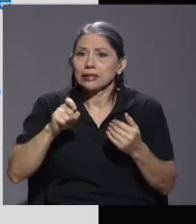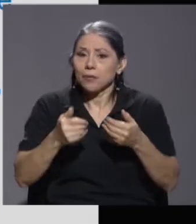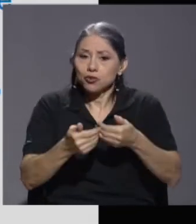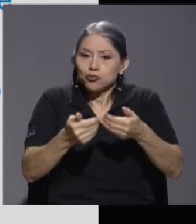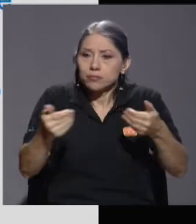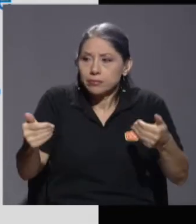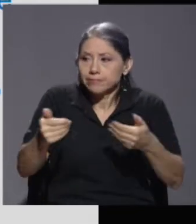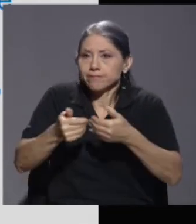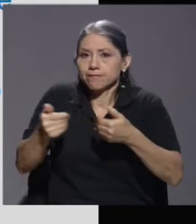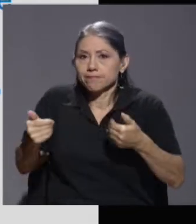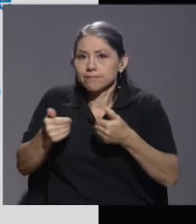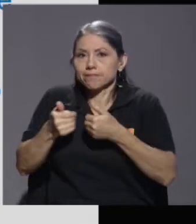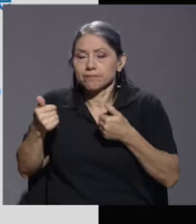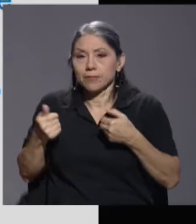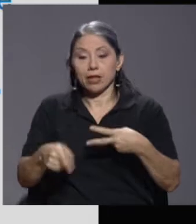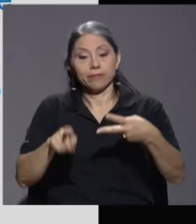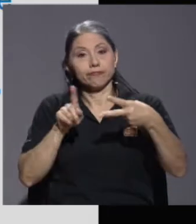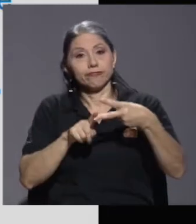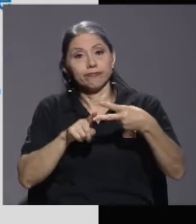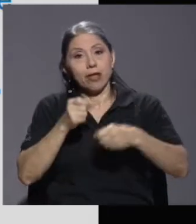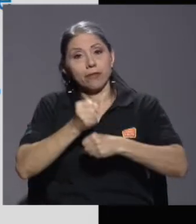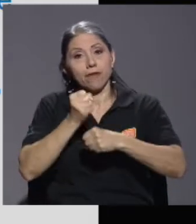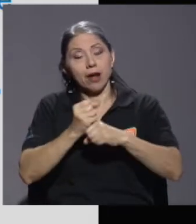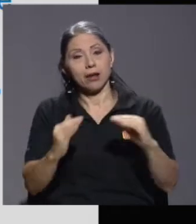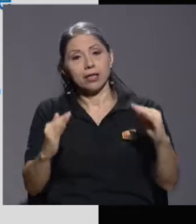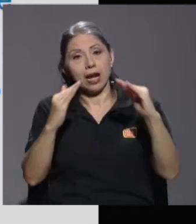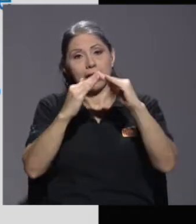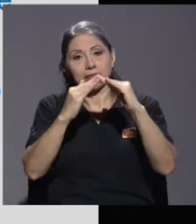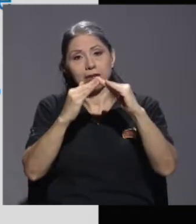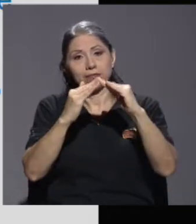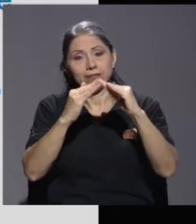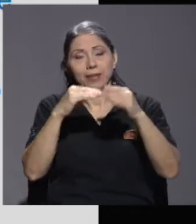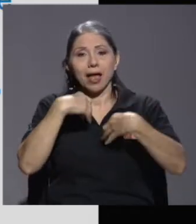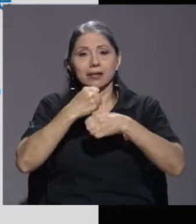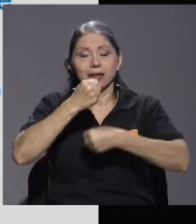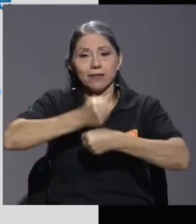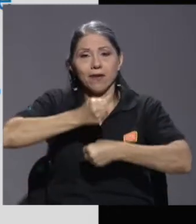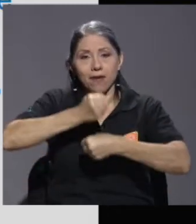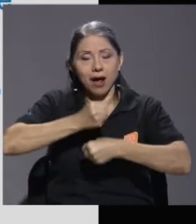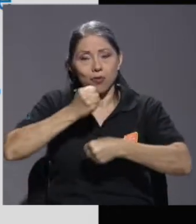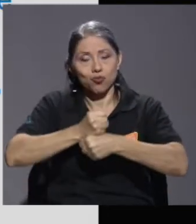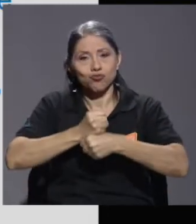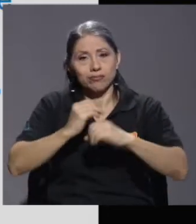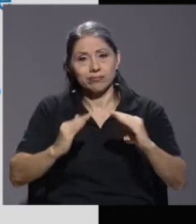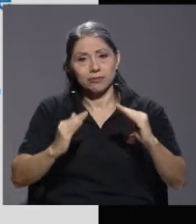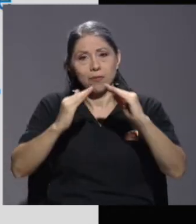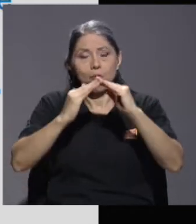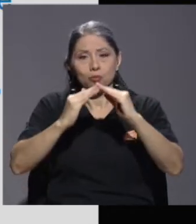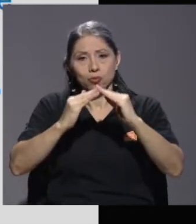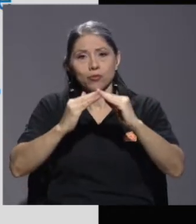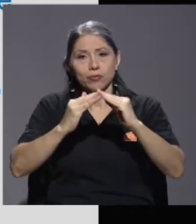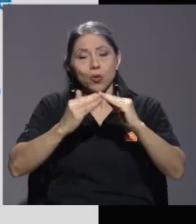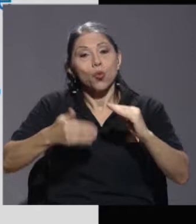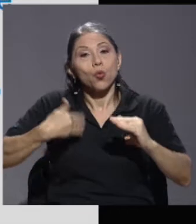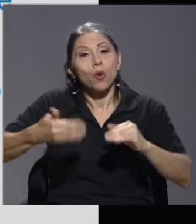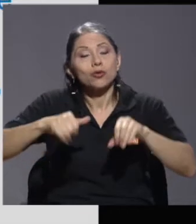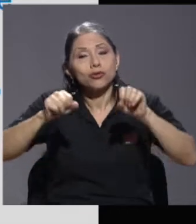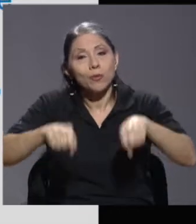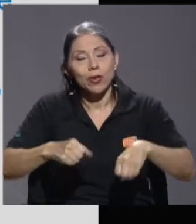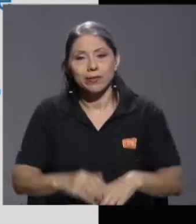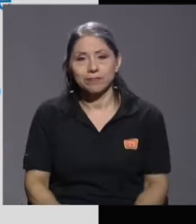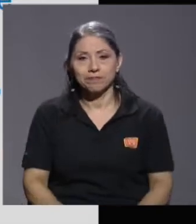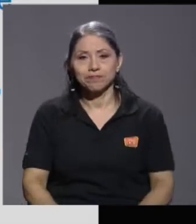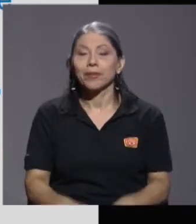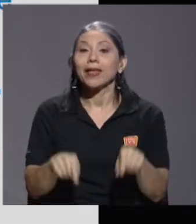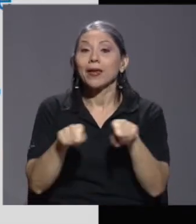¿verdad? Y nos obliga a trabajar desde la casa. Nos obliga básicamente a hacer trabajo remoto cuando se puede. Y por